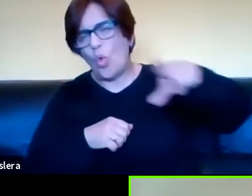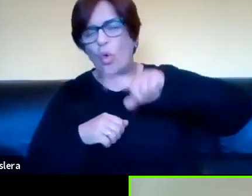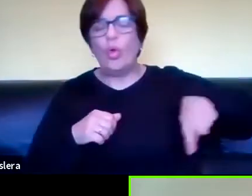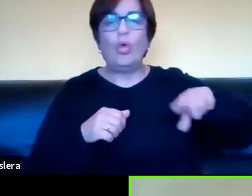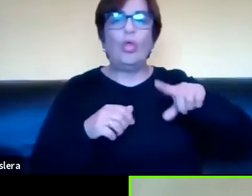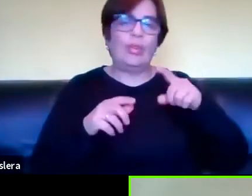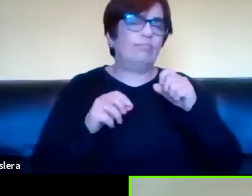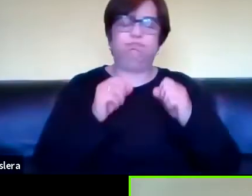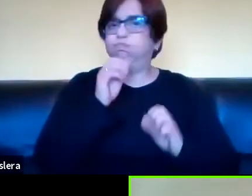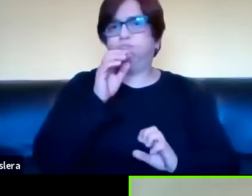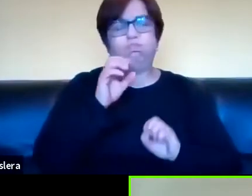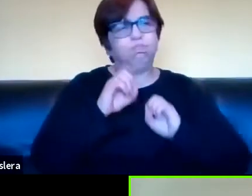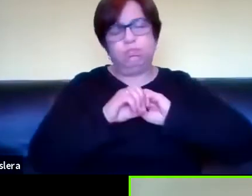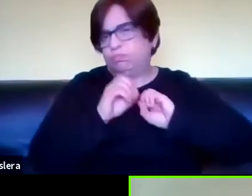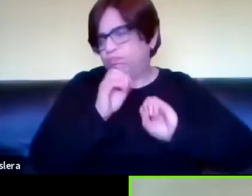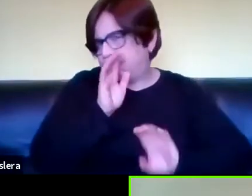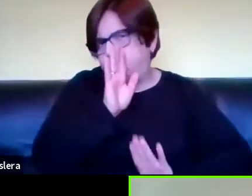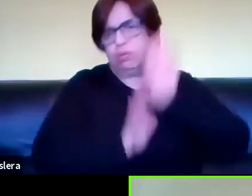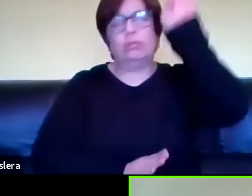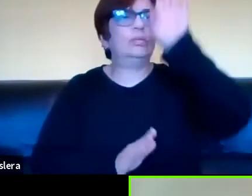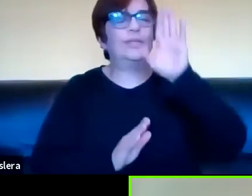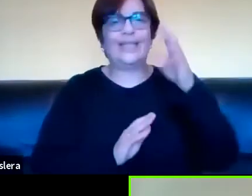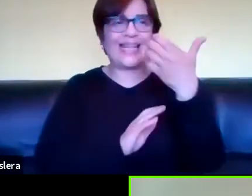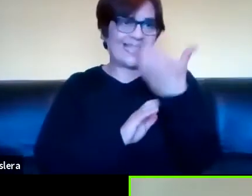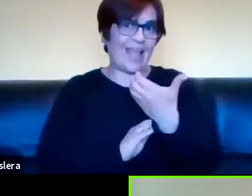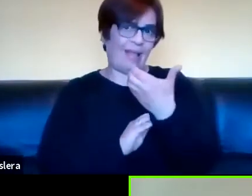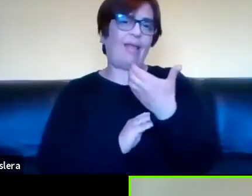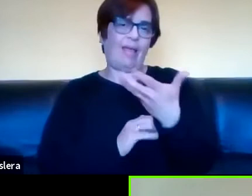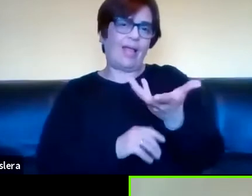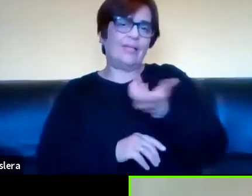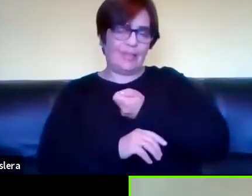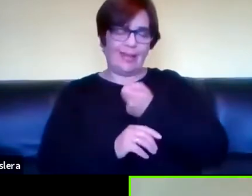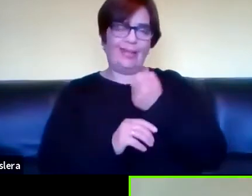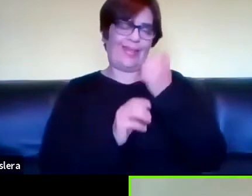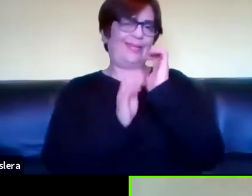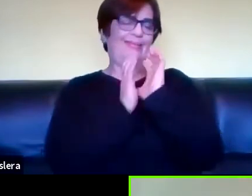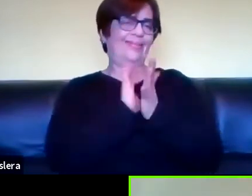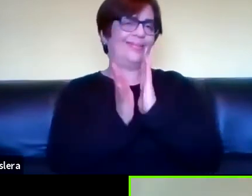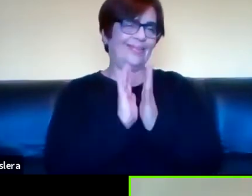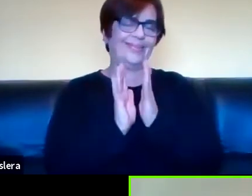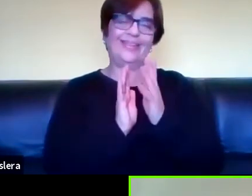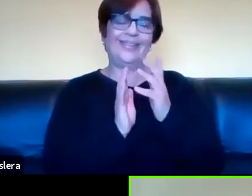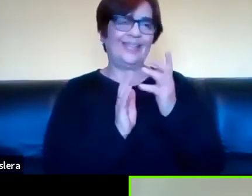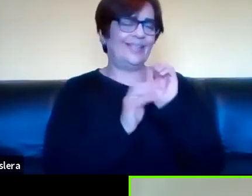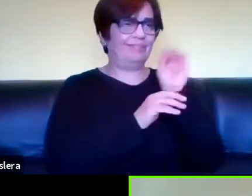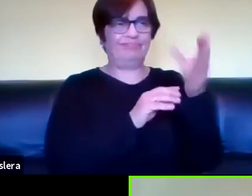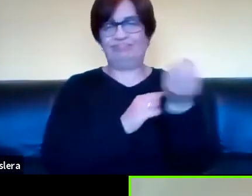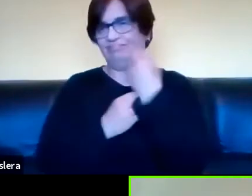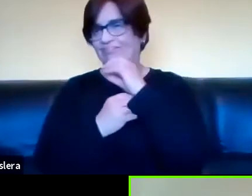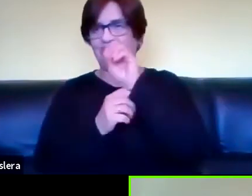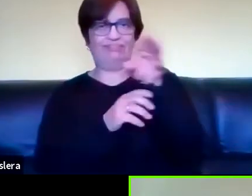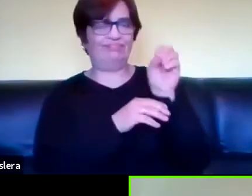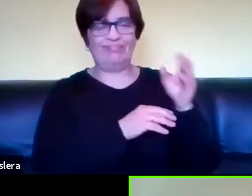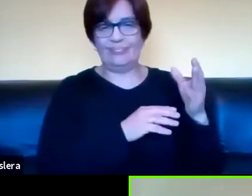explotó realmente todo el mundo utiliza su celular y todos y todas de alguna manera están en contacto con esta tecnología desde muy